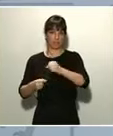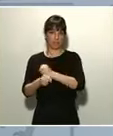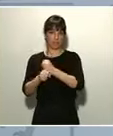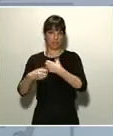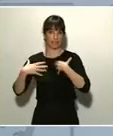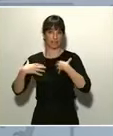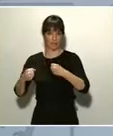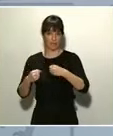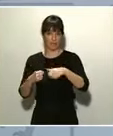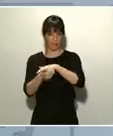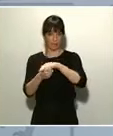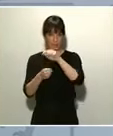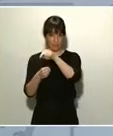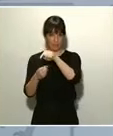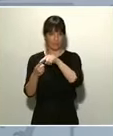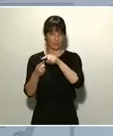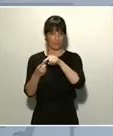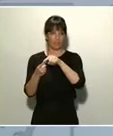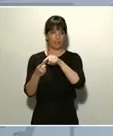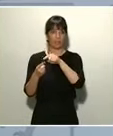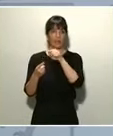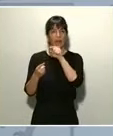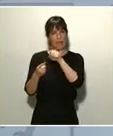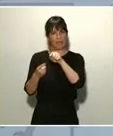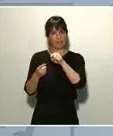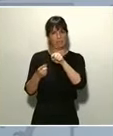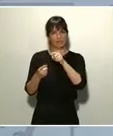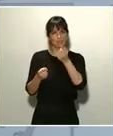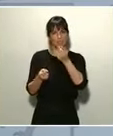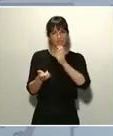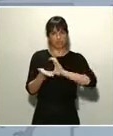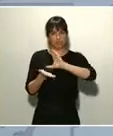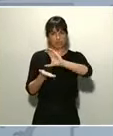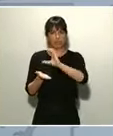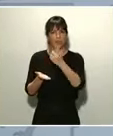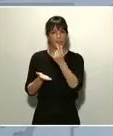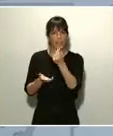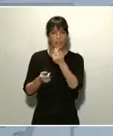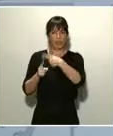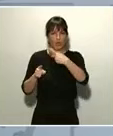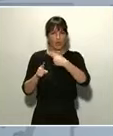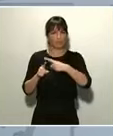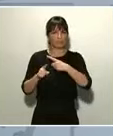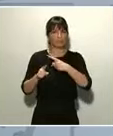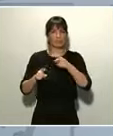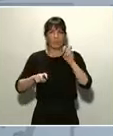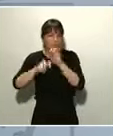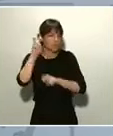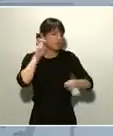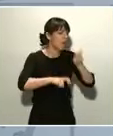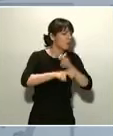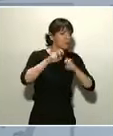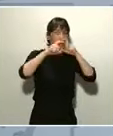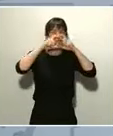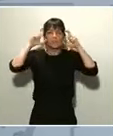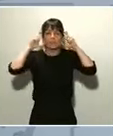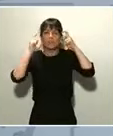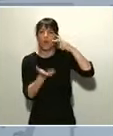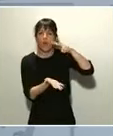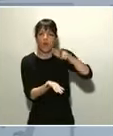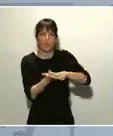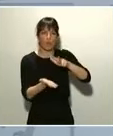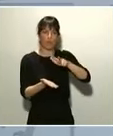tenemos, lógicamente, que volcar recursos. Lo estamos haciendo. Estamos día y noche buscando mascarillas homologadas y, sin duda alguna,